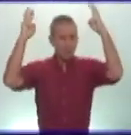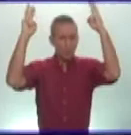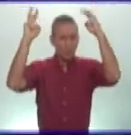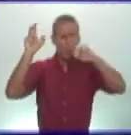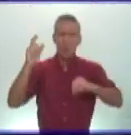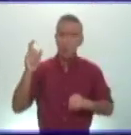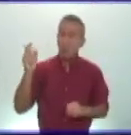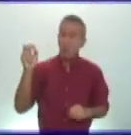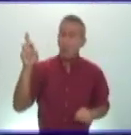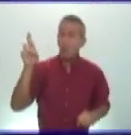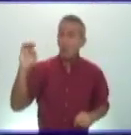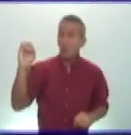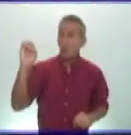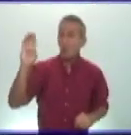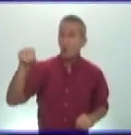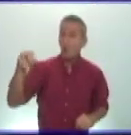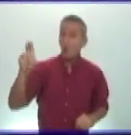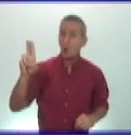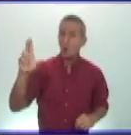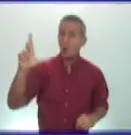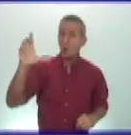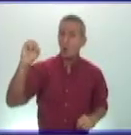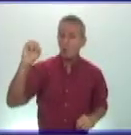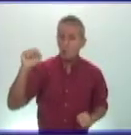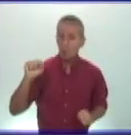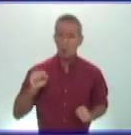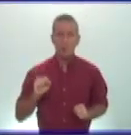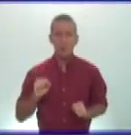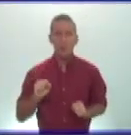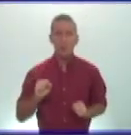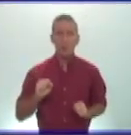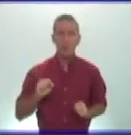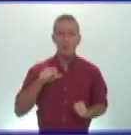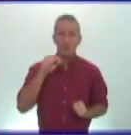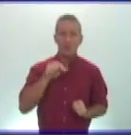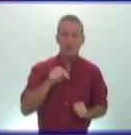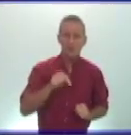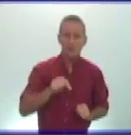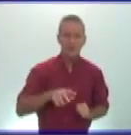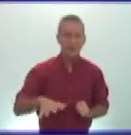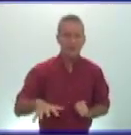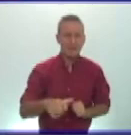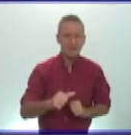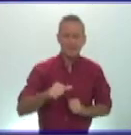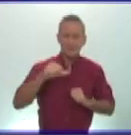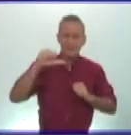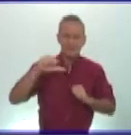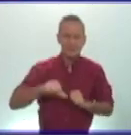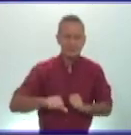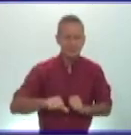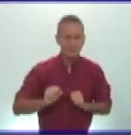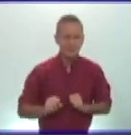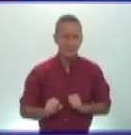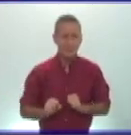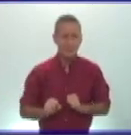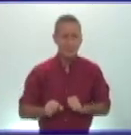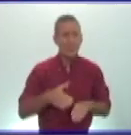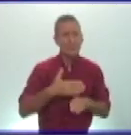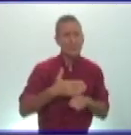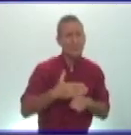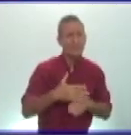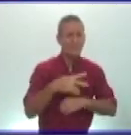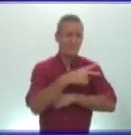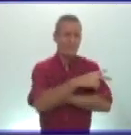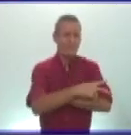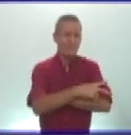augustulo quien pudo ver como los hérulos de odoacro tiraban abajo el imperio todo occidente quedó repartido entre diferentes pueblos germanos